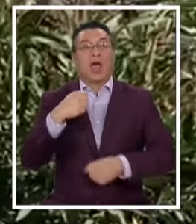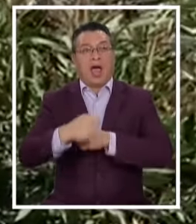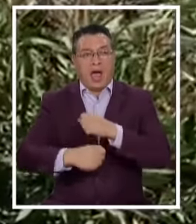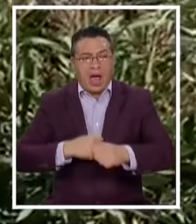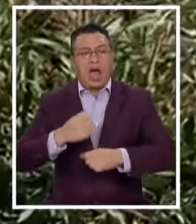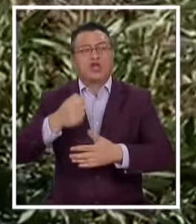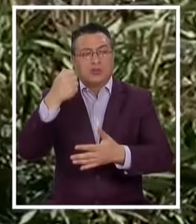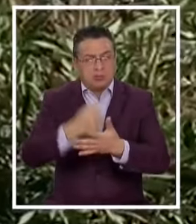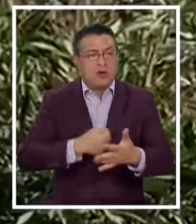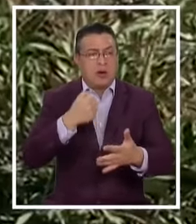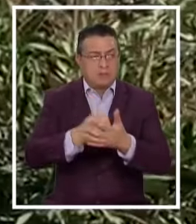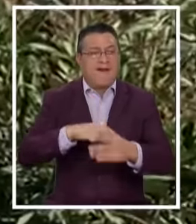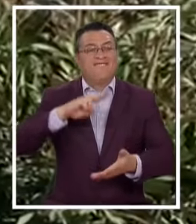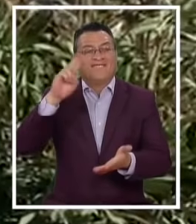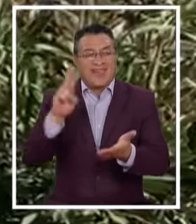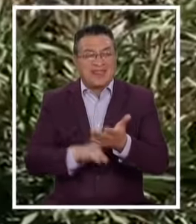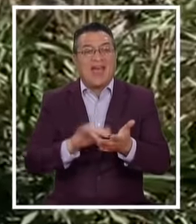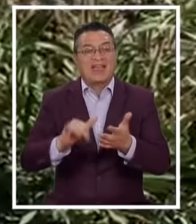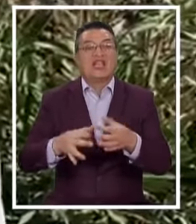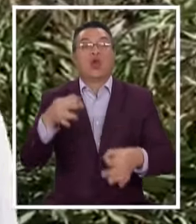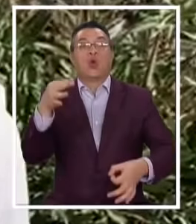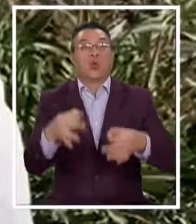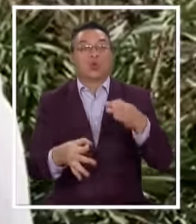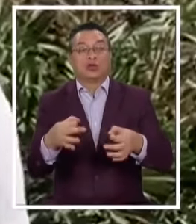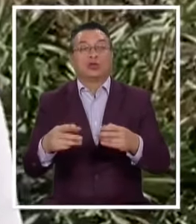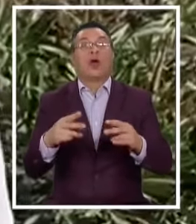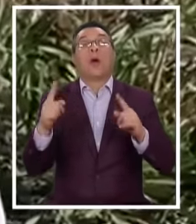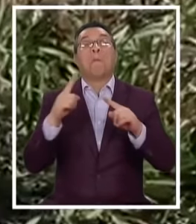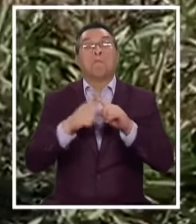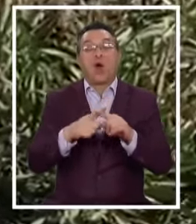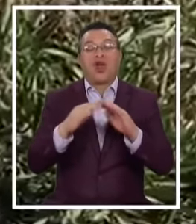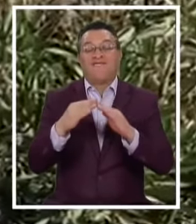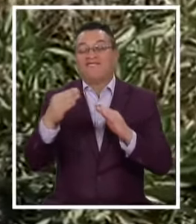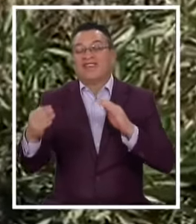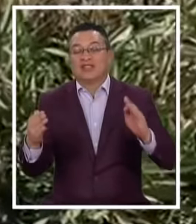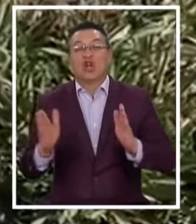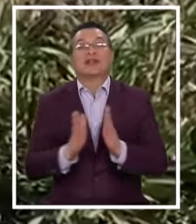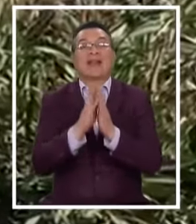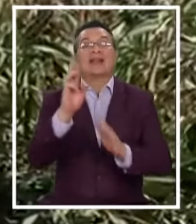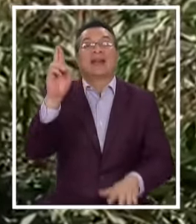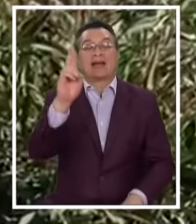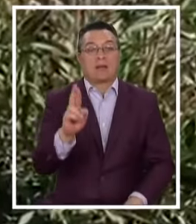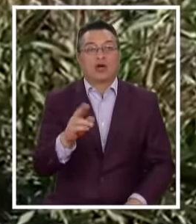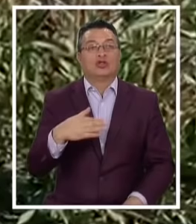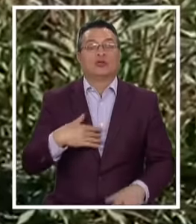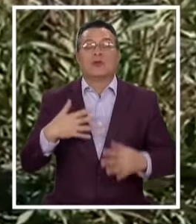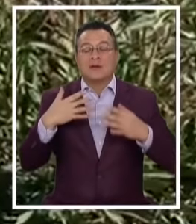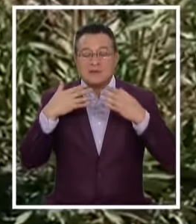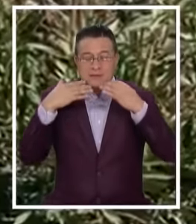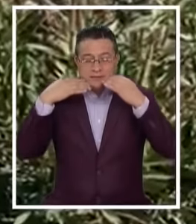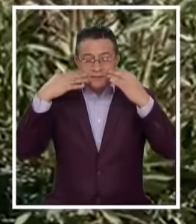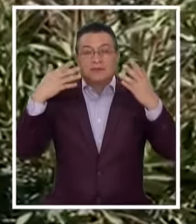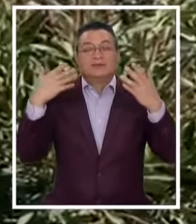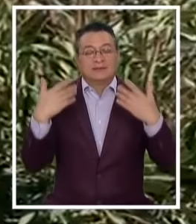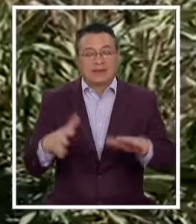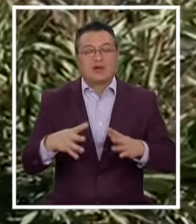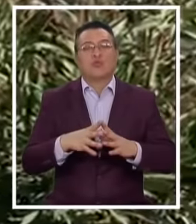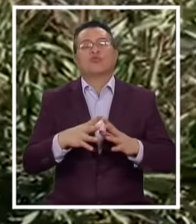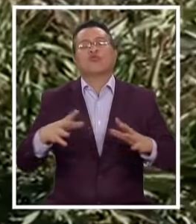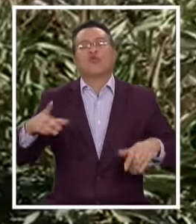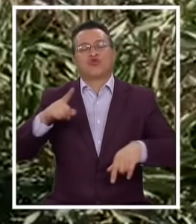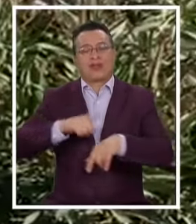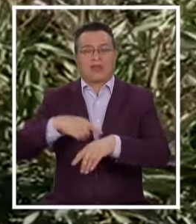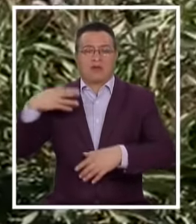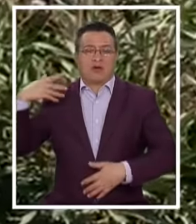Una lucha de la verdad Y de la justicia Por los vecinos De la comunidad de San Ramón Me siento emocionado Luego de llevar mucho